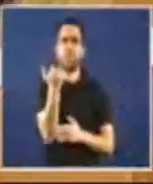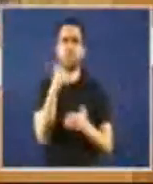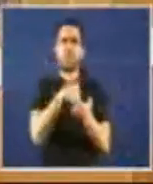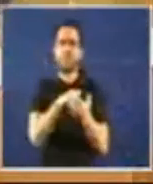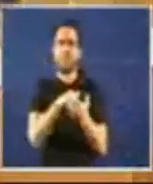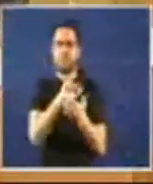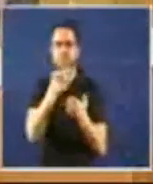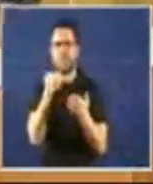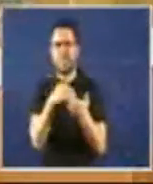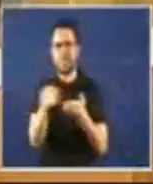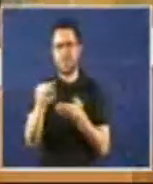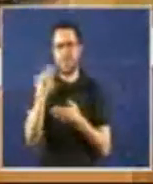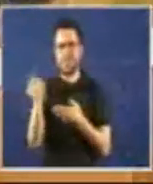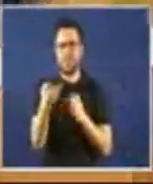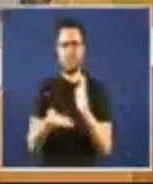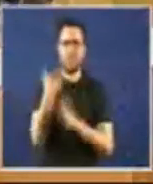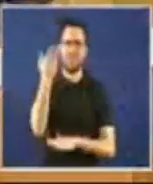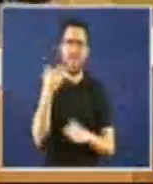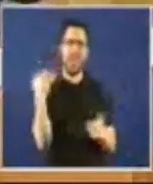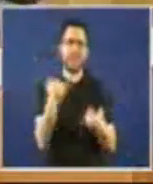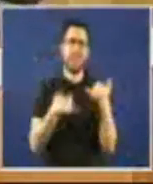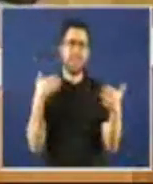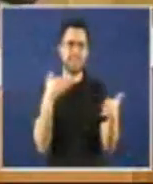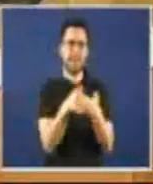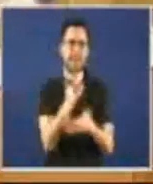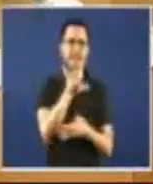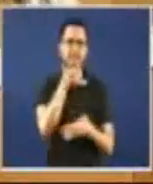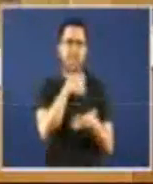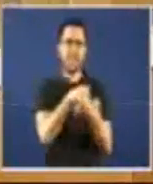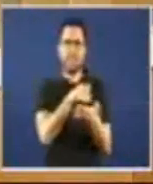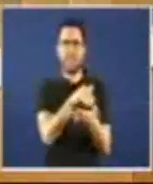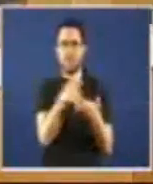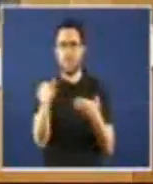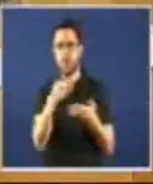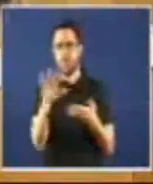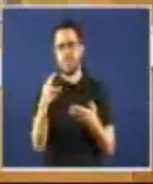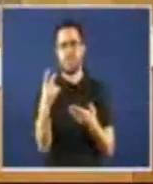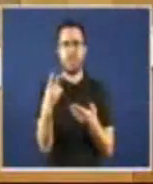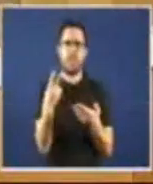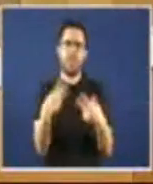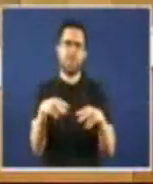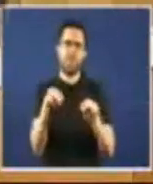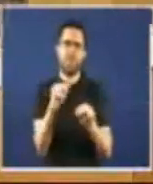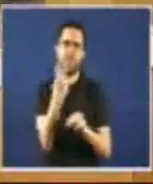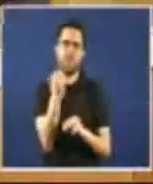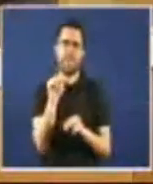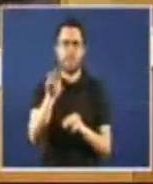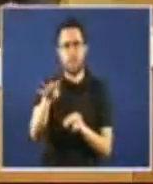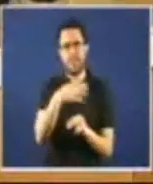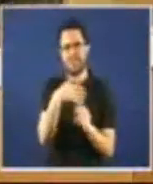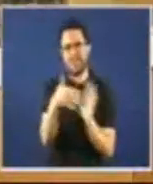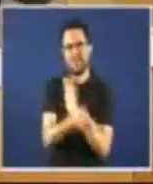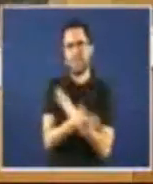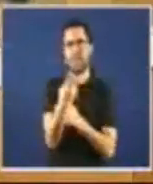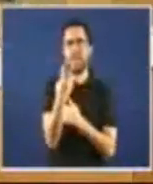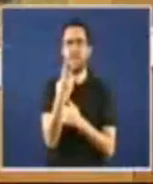acadándose un total de máis de 15.000 millóns ao remate do 2014 que equivalen ao 27% do PIB e ao